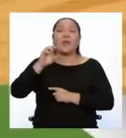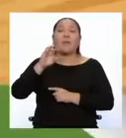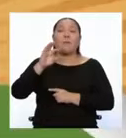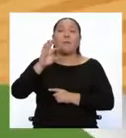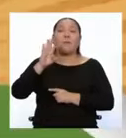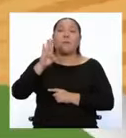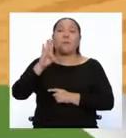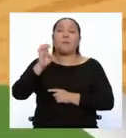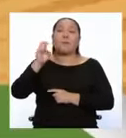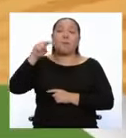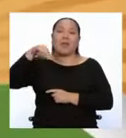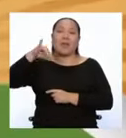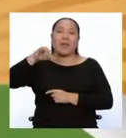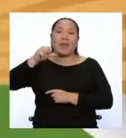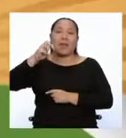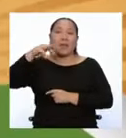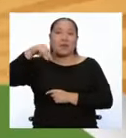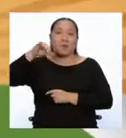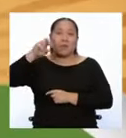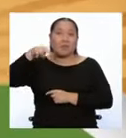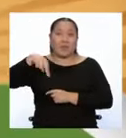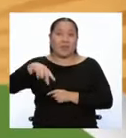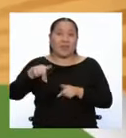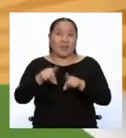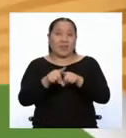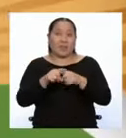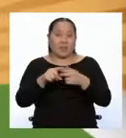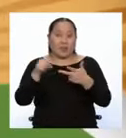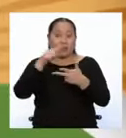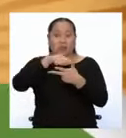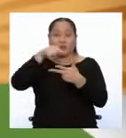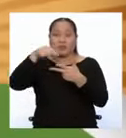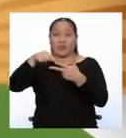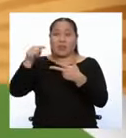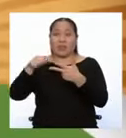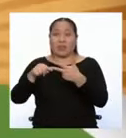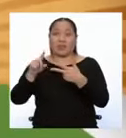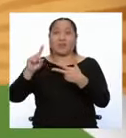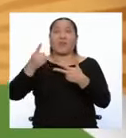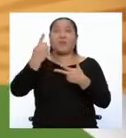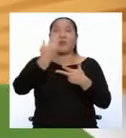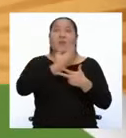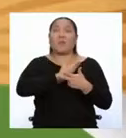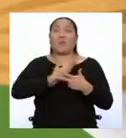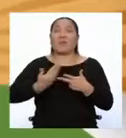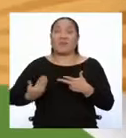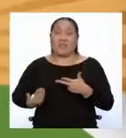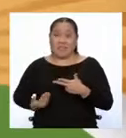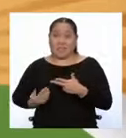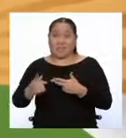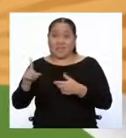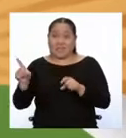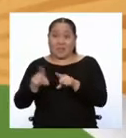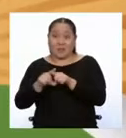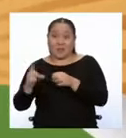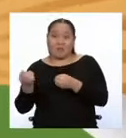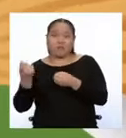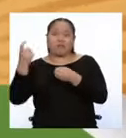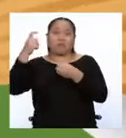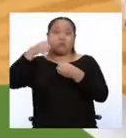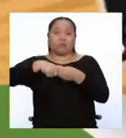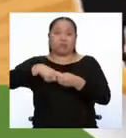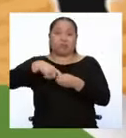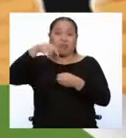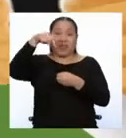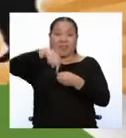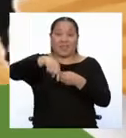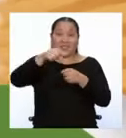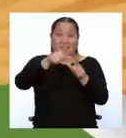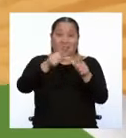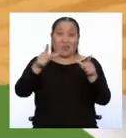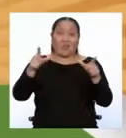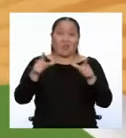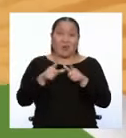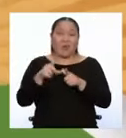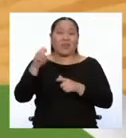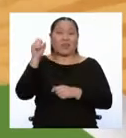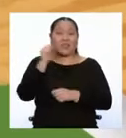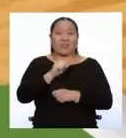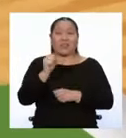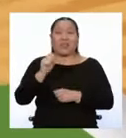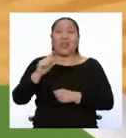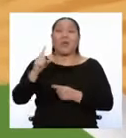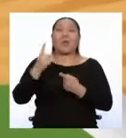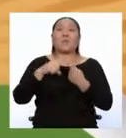¡Oye! También los tres primeros presidentes de este país estuvieron juntos en ese momento. ¡Claro!